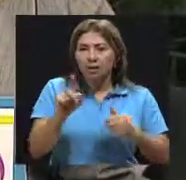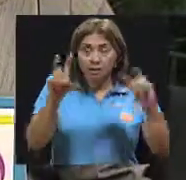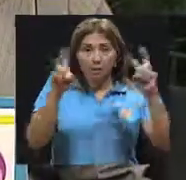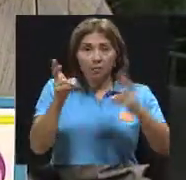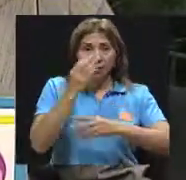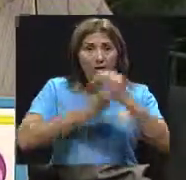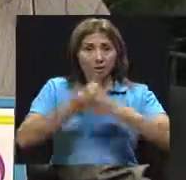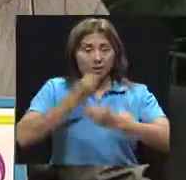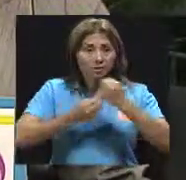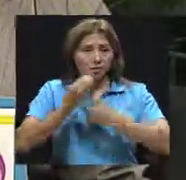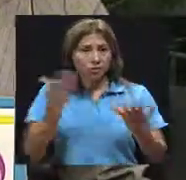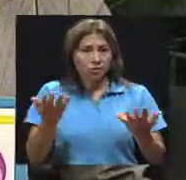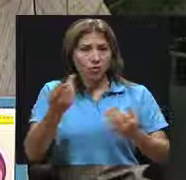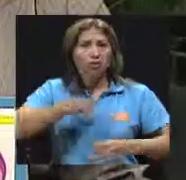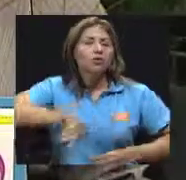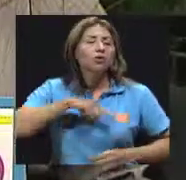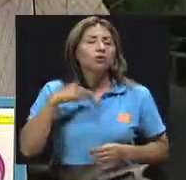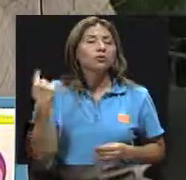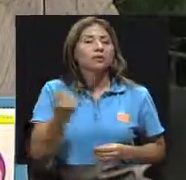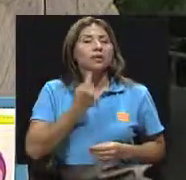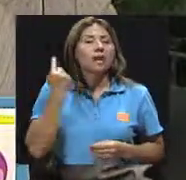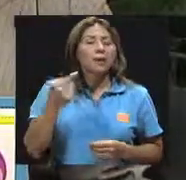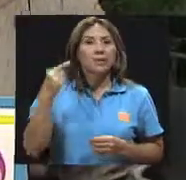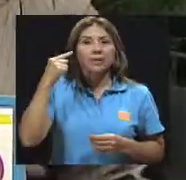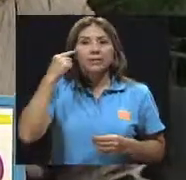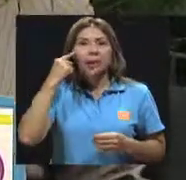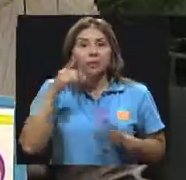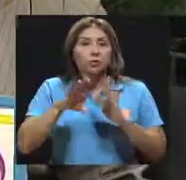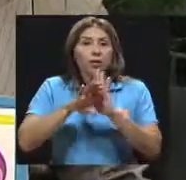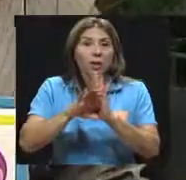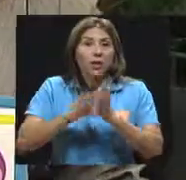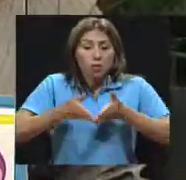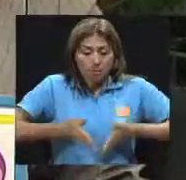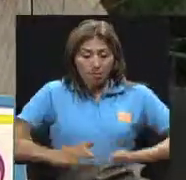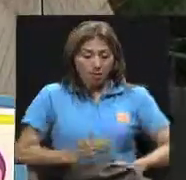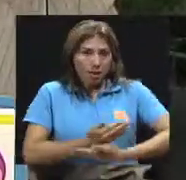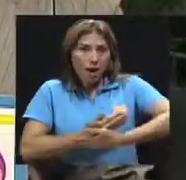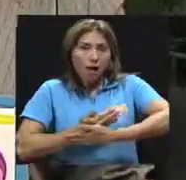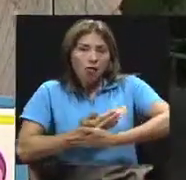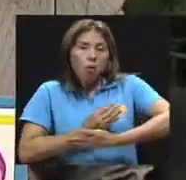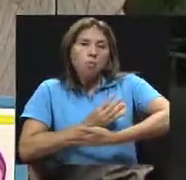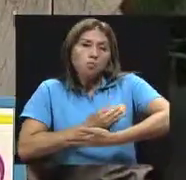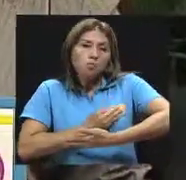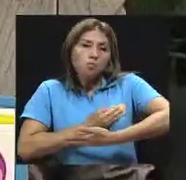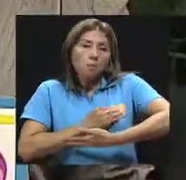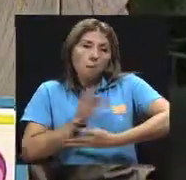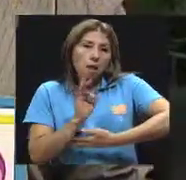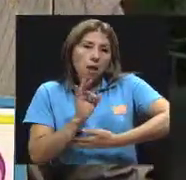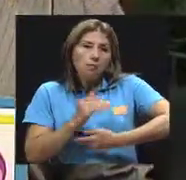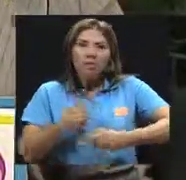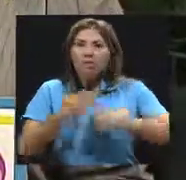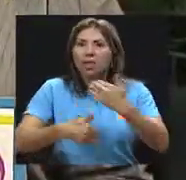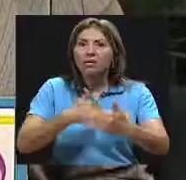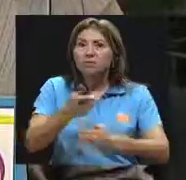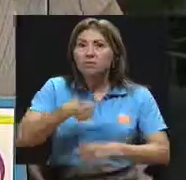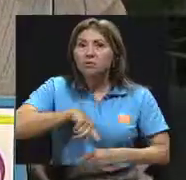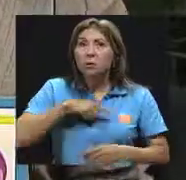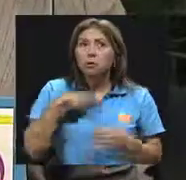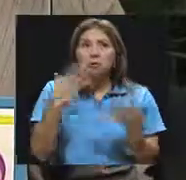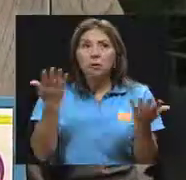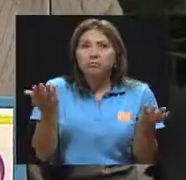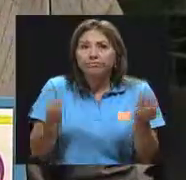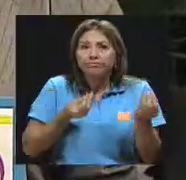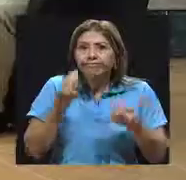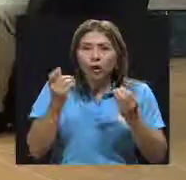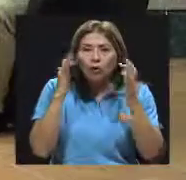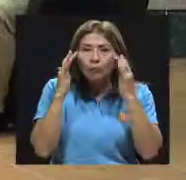que siempre estamos muy pendientes en los primeros meses, esto de la lactación y demás, pero después como que dejamos a la libre, como que fuera muy común el comer,